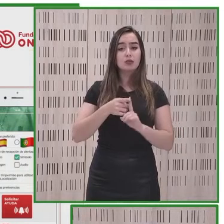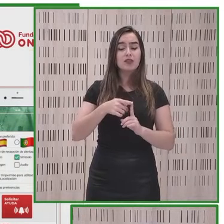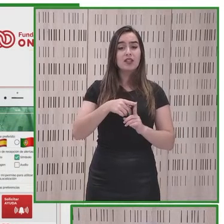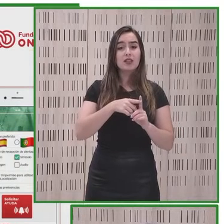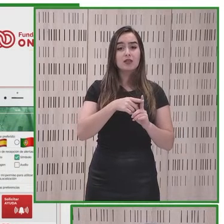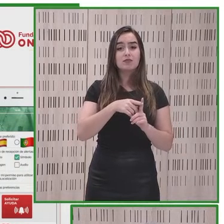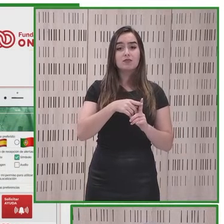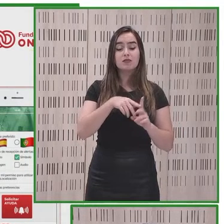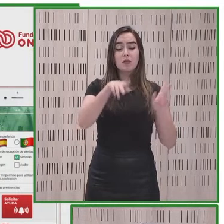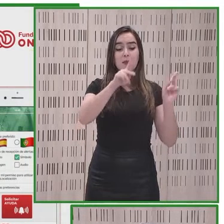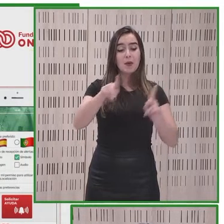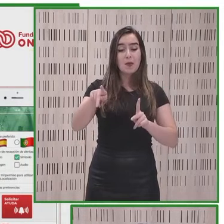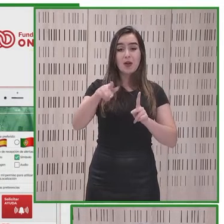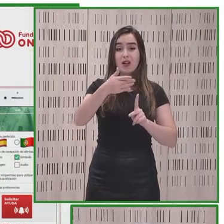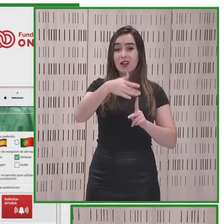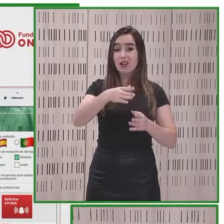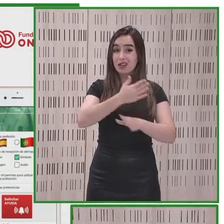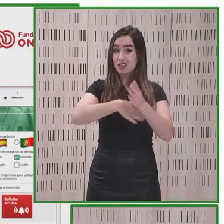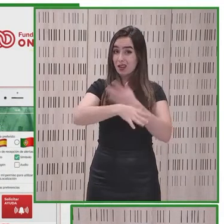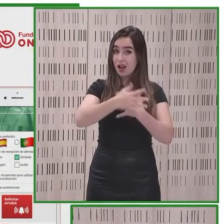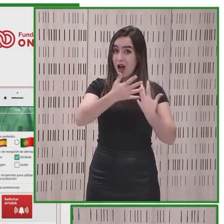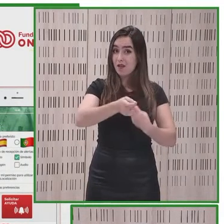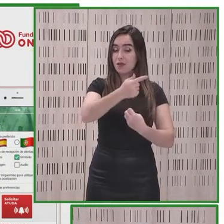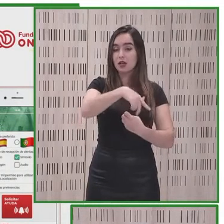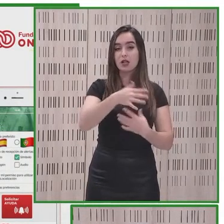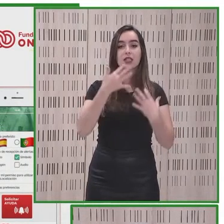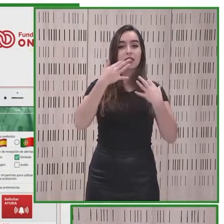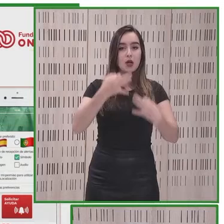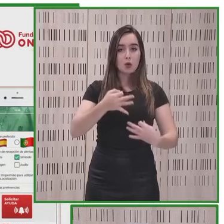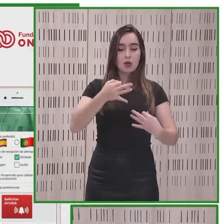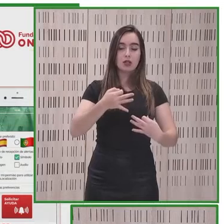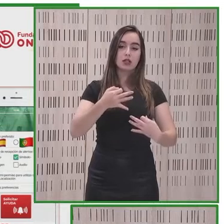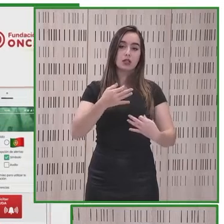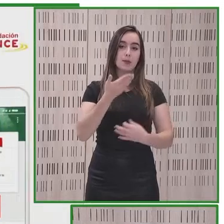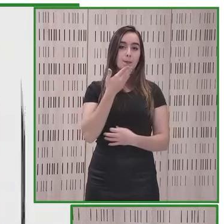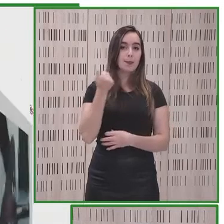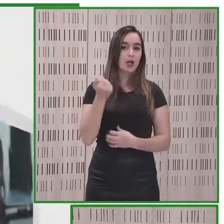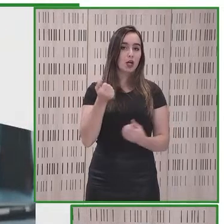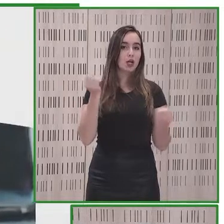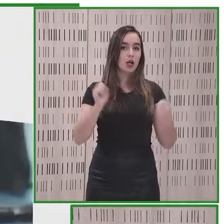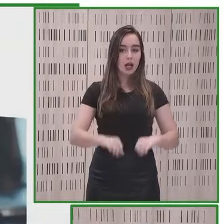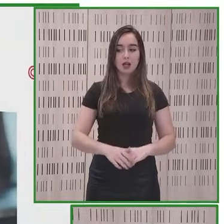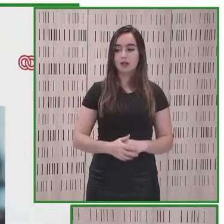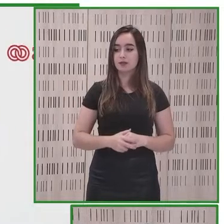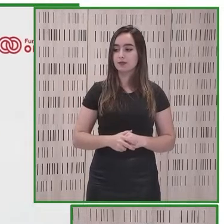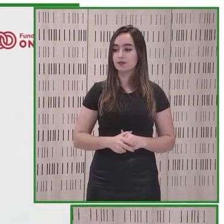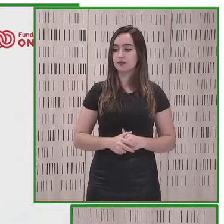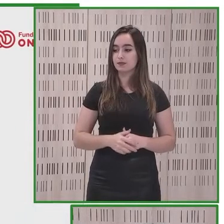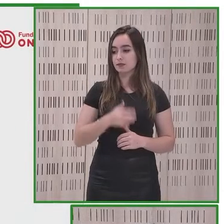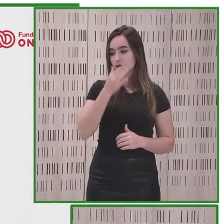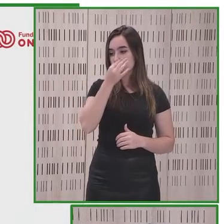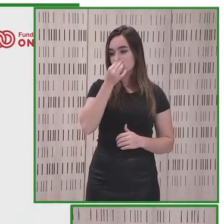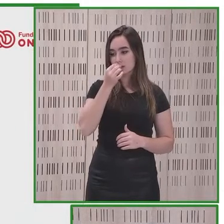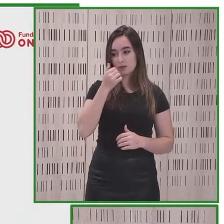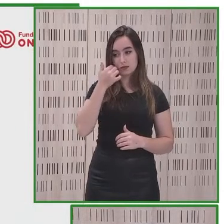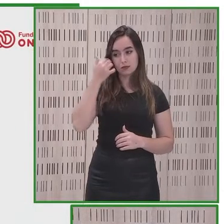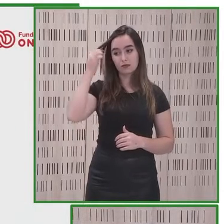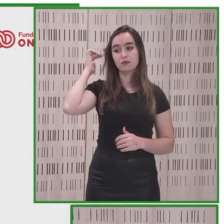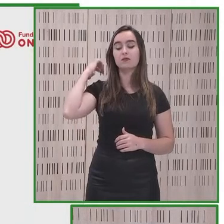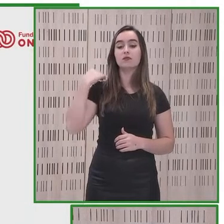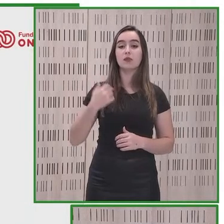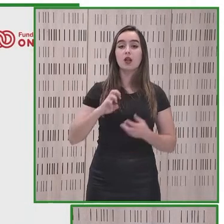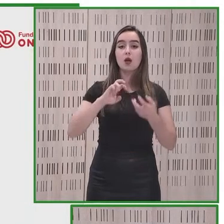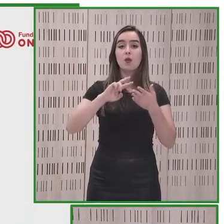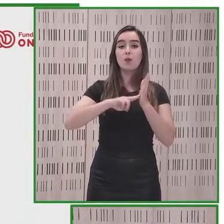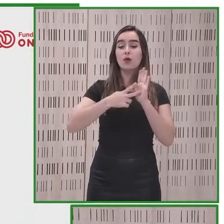seguridad de los ciudadanos con discapacidad en este tipo de eventos avanzamos otro proyecto que hemos